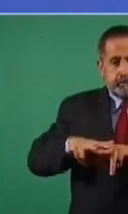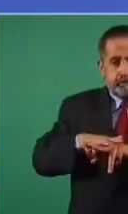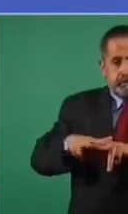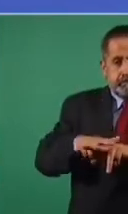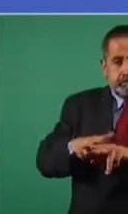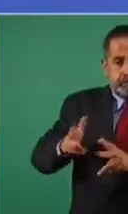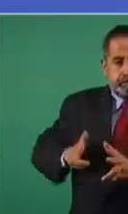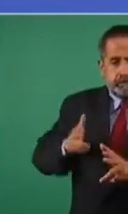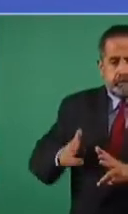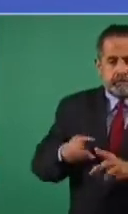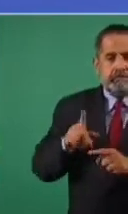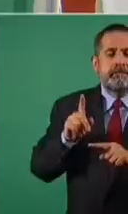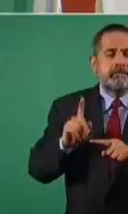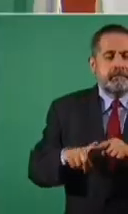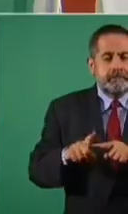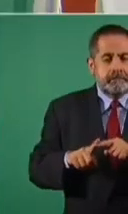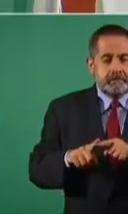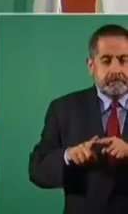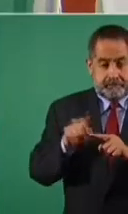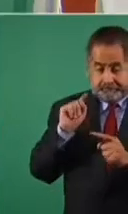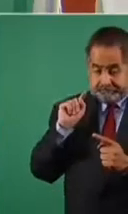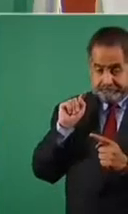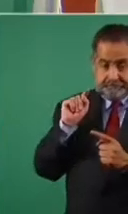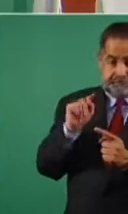es que los que llegan acá,